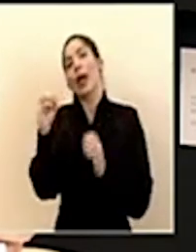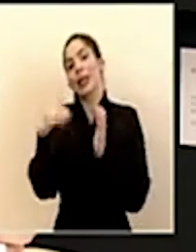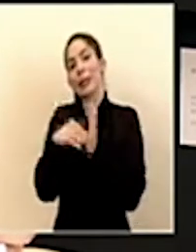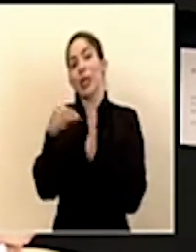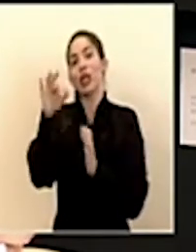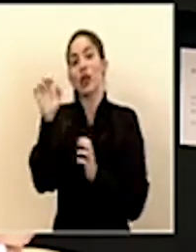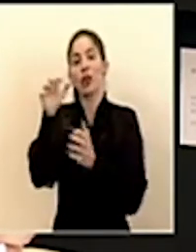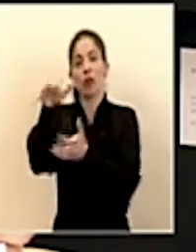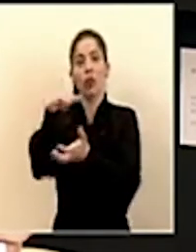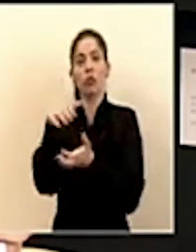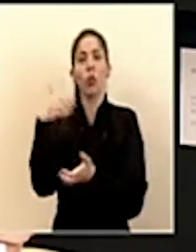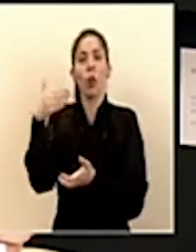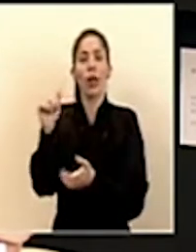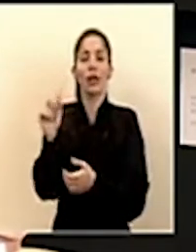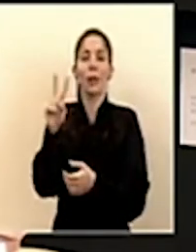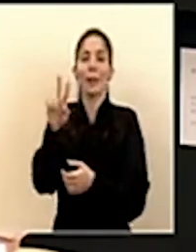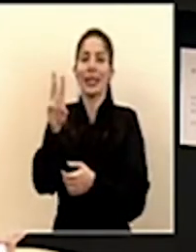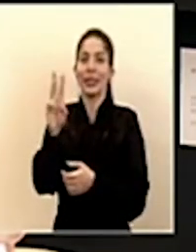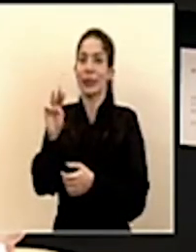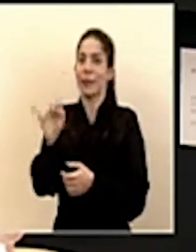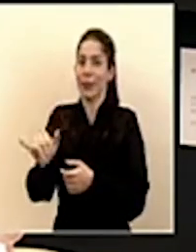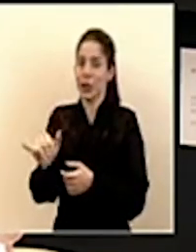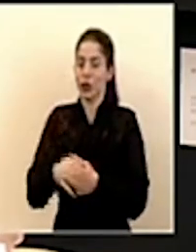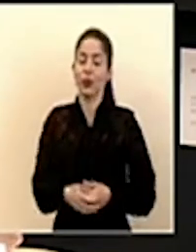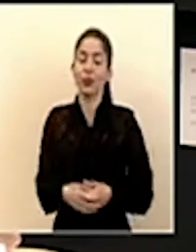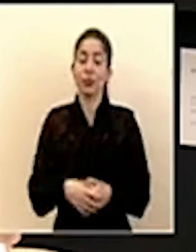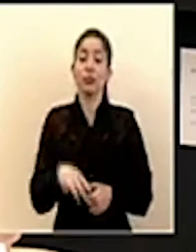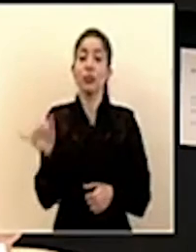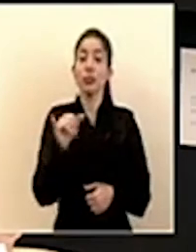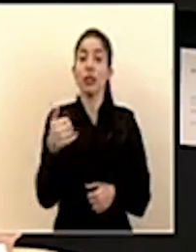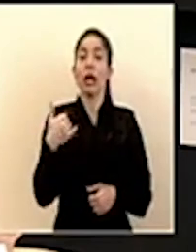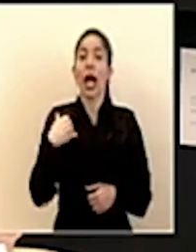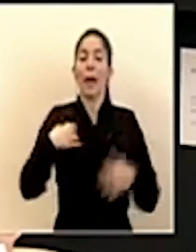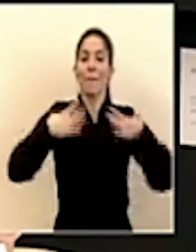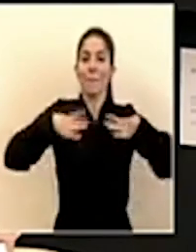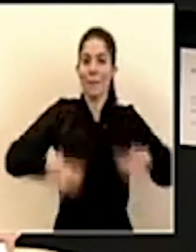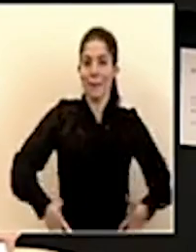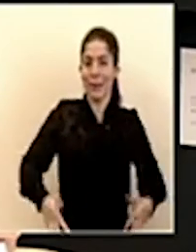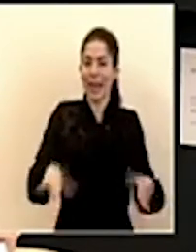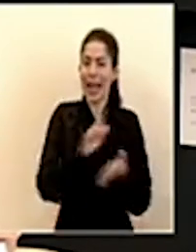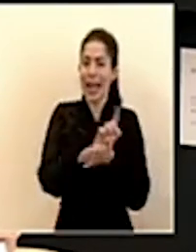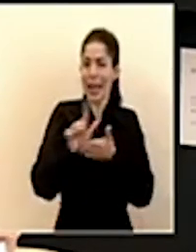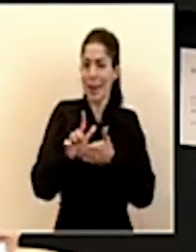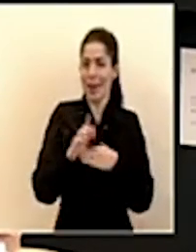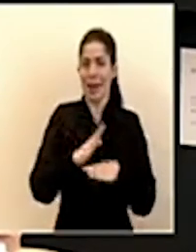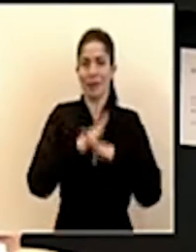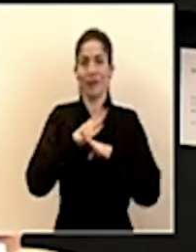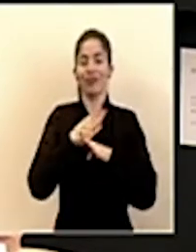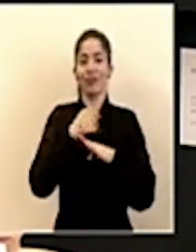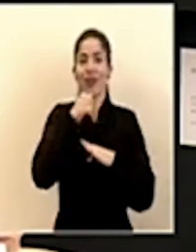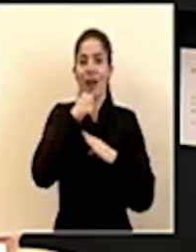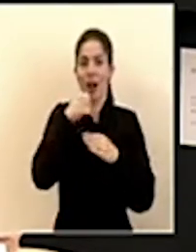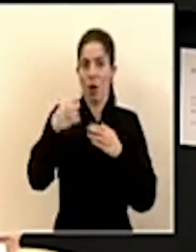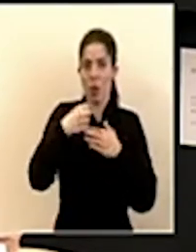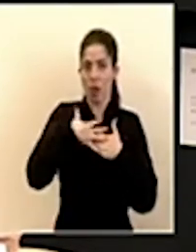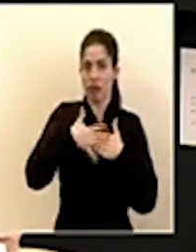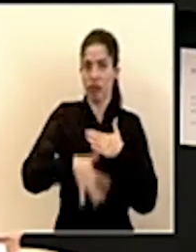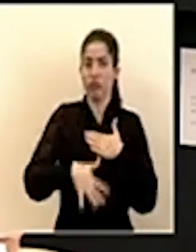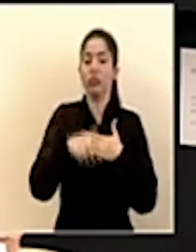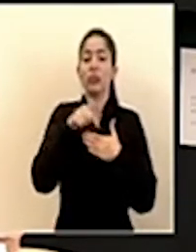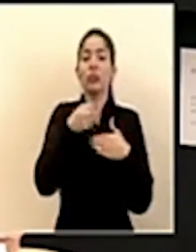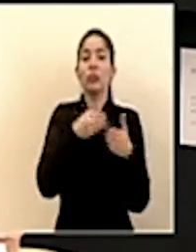el 26 de mayo también hay batas limpias impermeables de las cuales se adquirieron